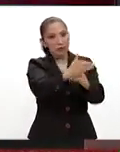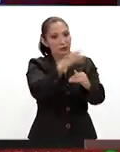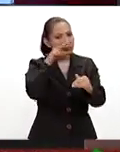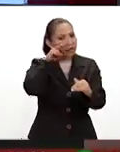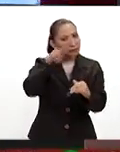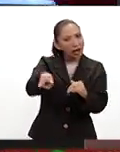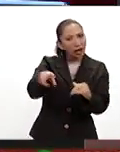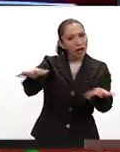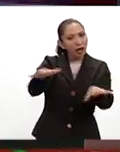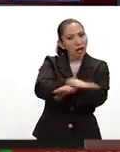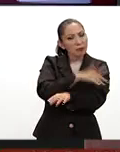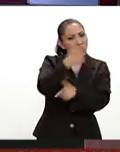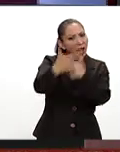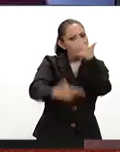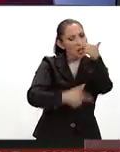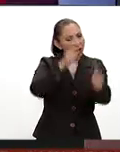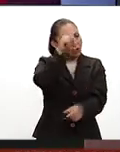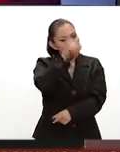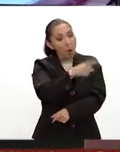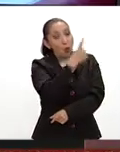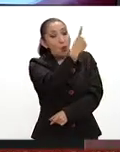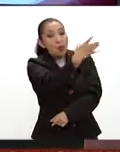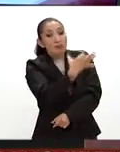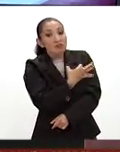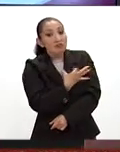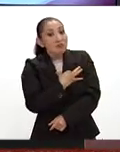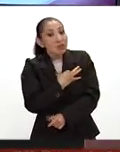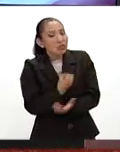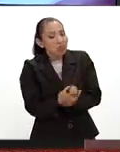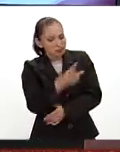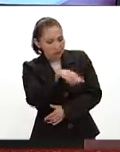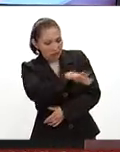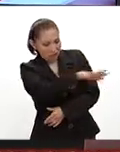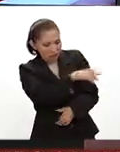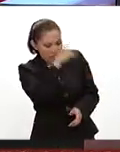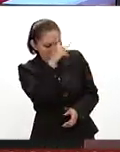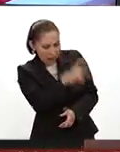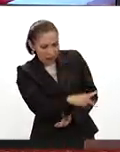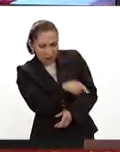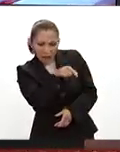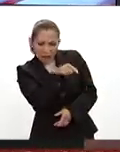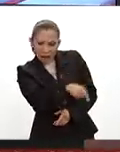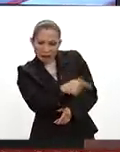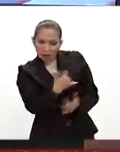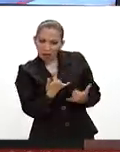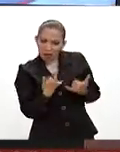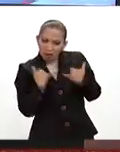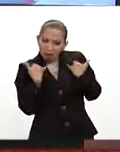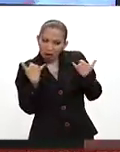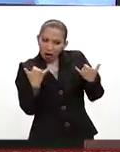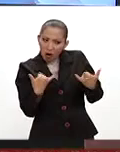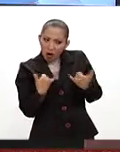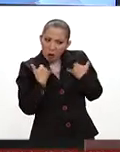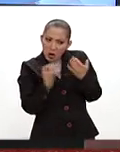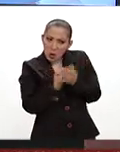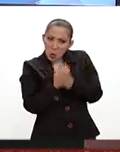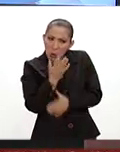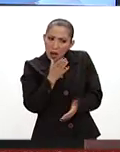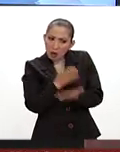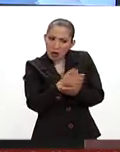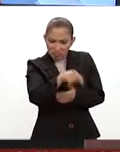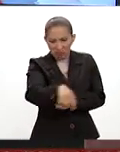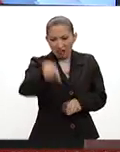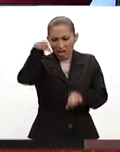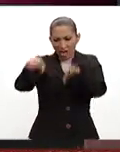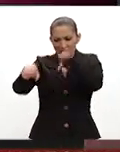ve todavía ese recambio generacional, de hecho, solamente hubo un medallista de todos los mexicanos, que pues es de los que es nuevo, ¿no? Digámoslo de esta manera,